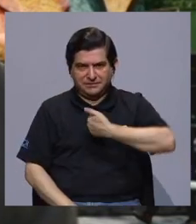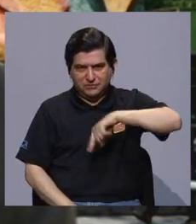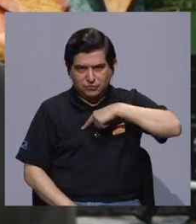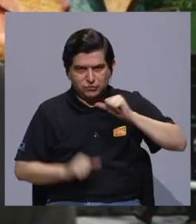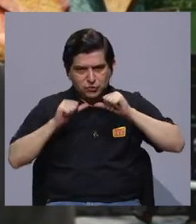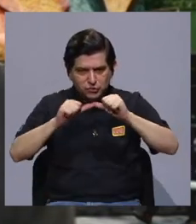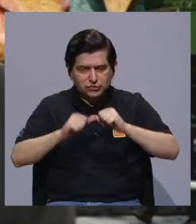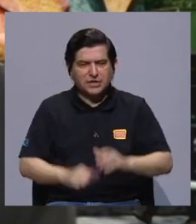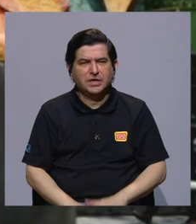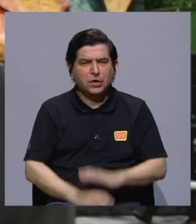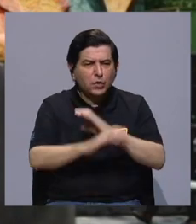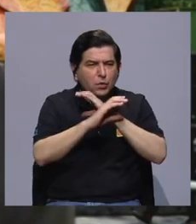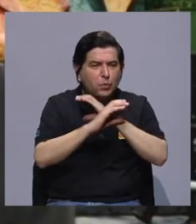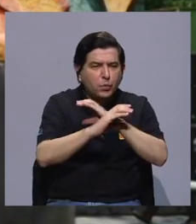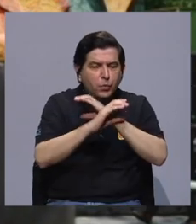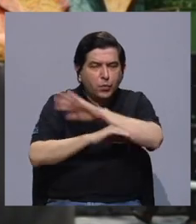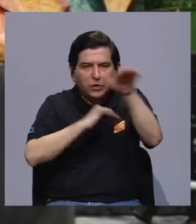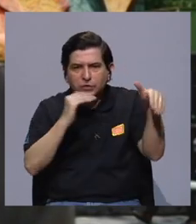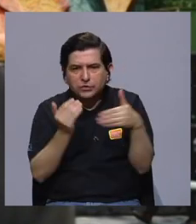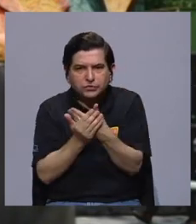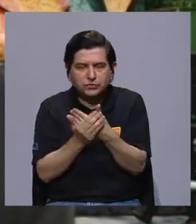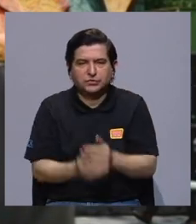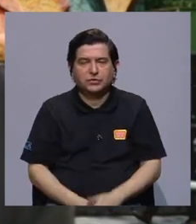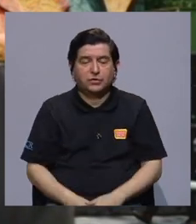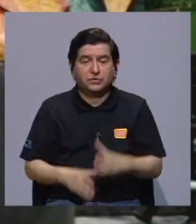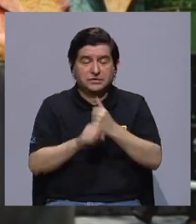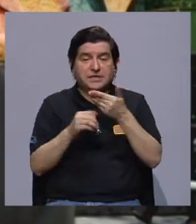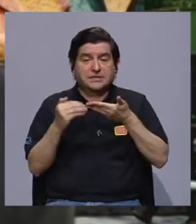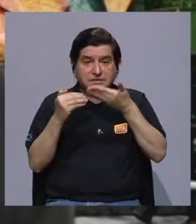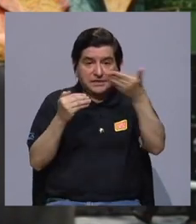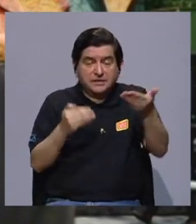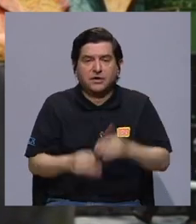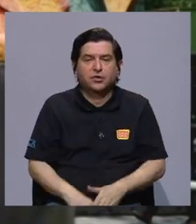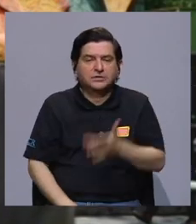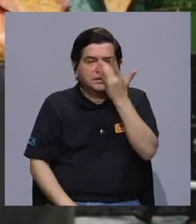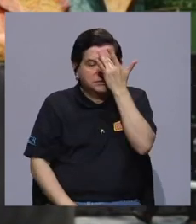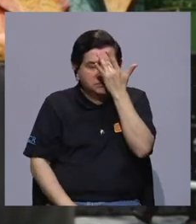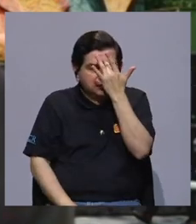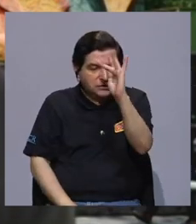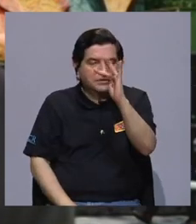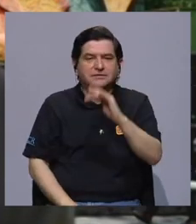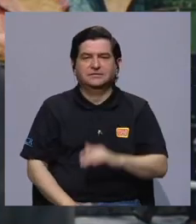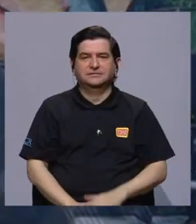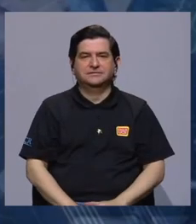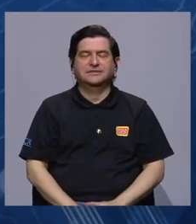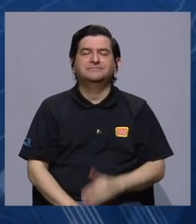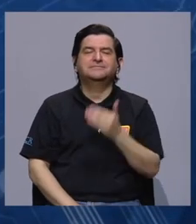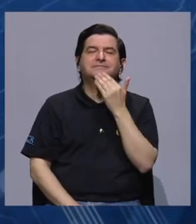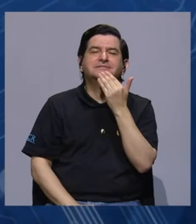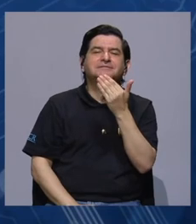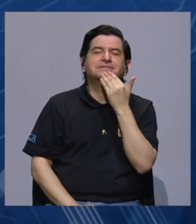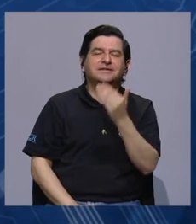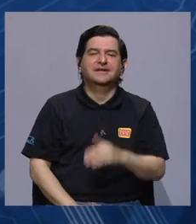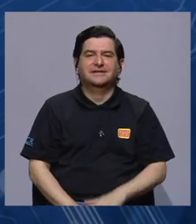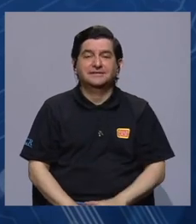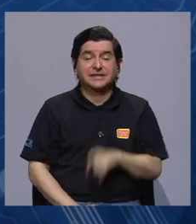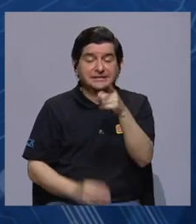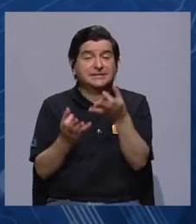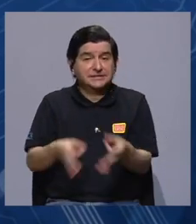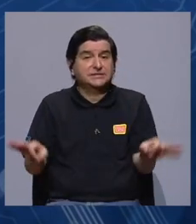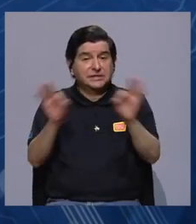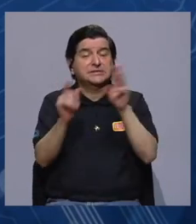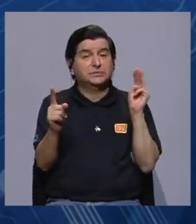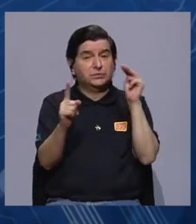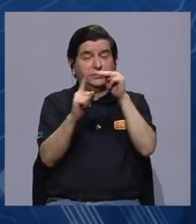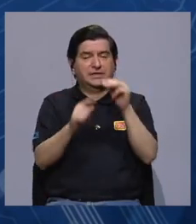por eso tenemos que seguir cuidándonos todos y hacer las cosas de una manera muy, muy inteligente. Gracias, eso es